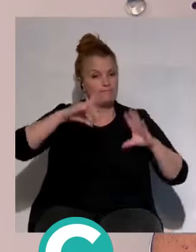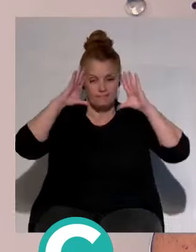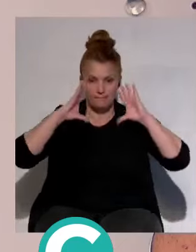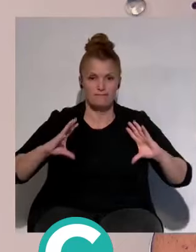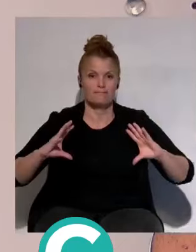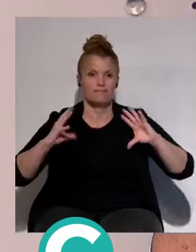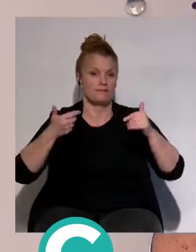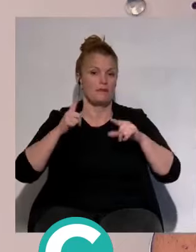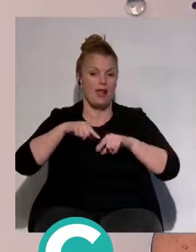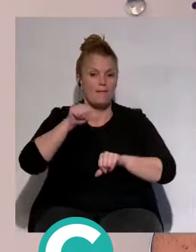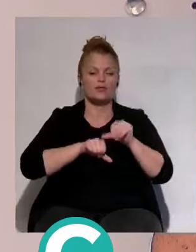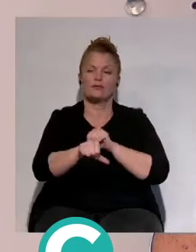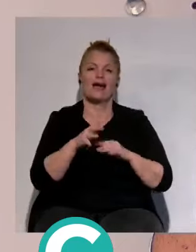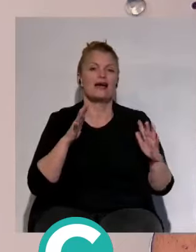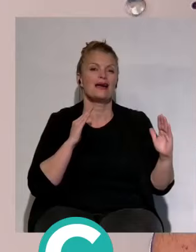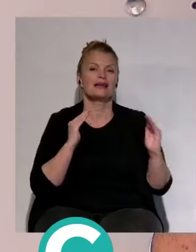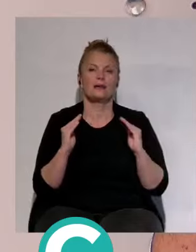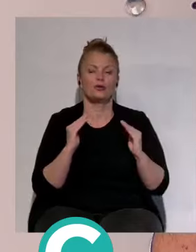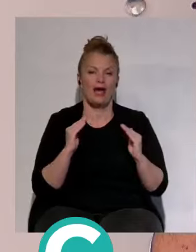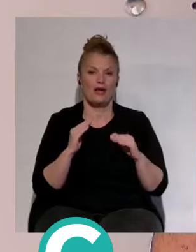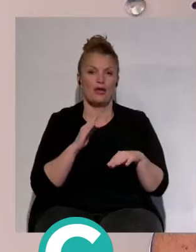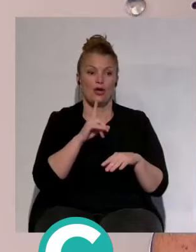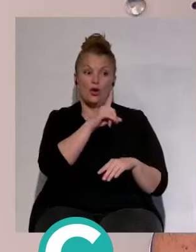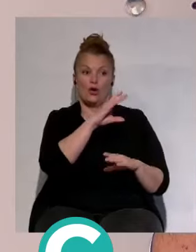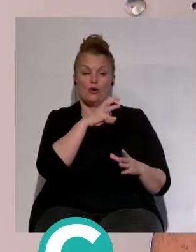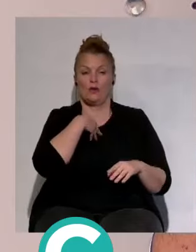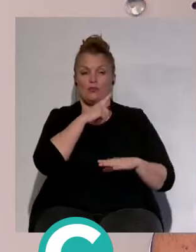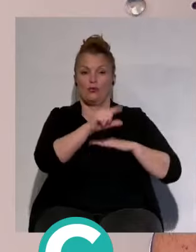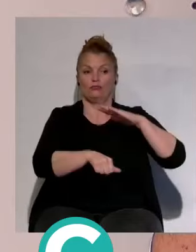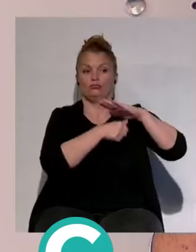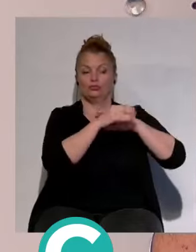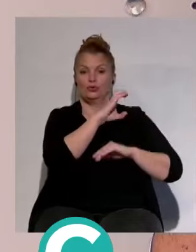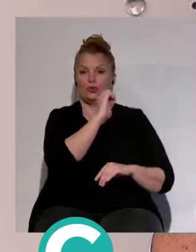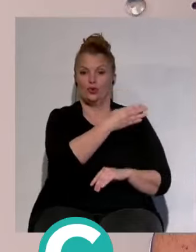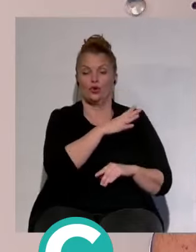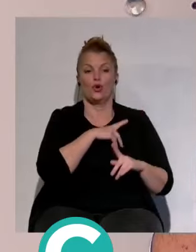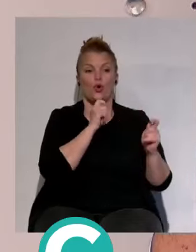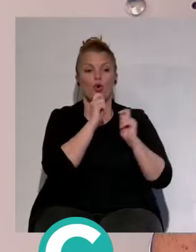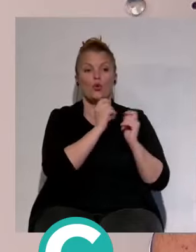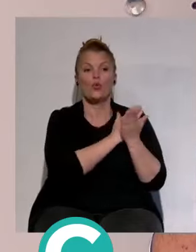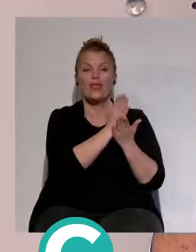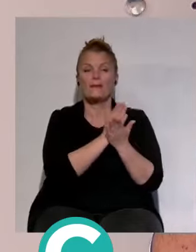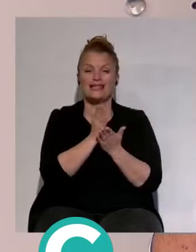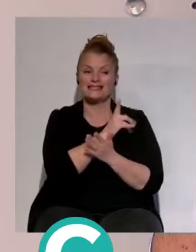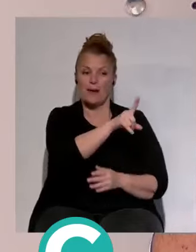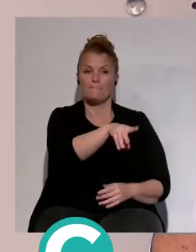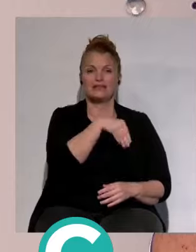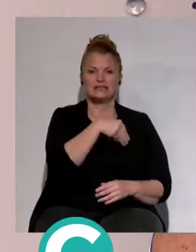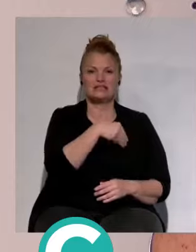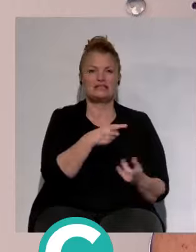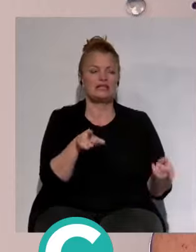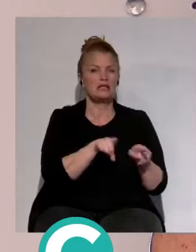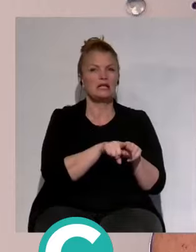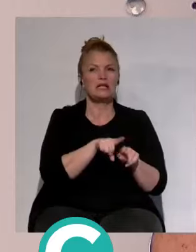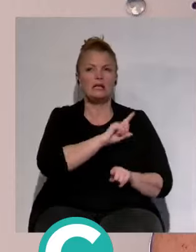temporada. Desde la cúpula del club, con la rueda de prensa de Vizcaíno, tampoco vi yo autocrítica, vi